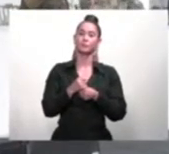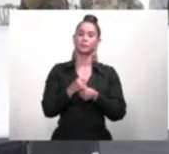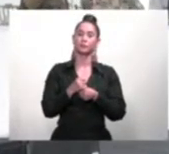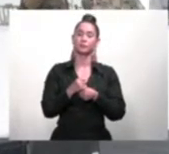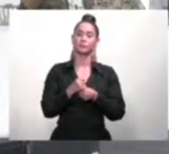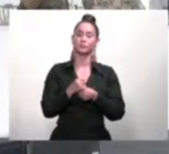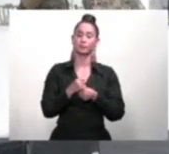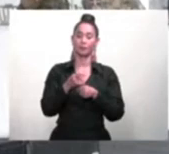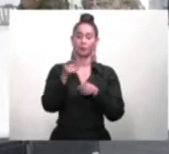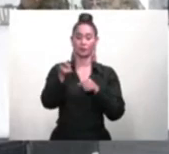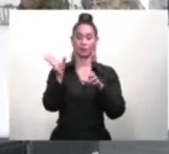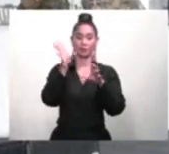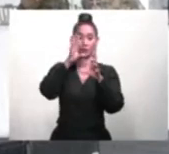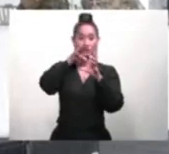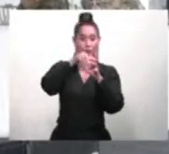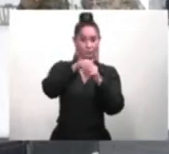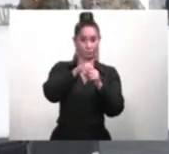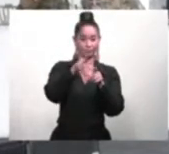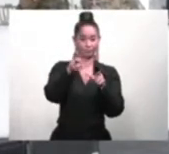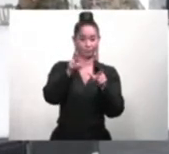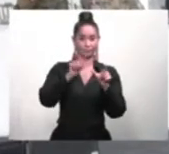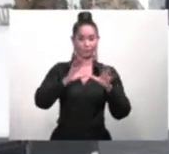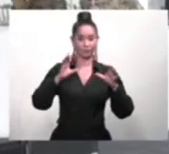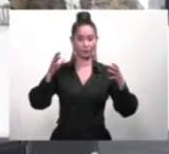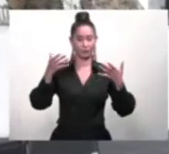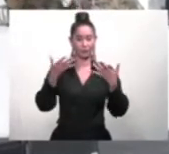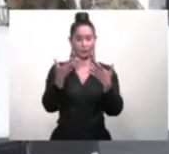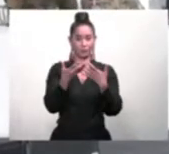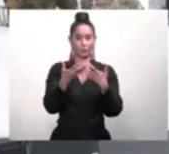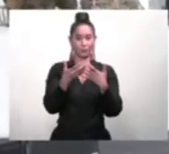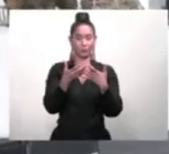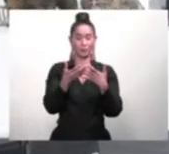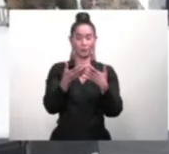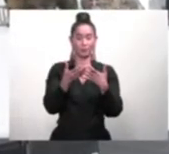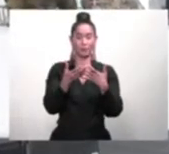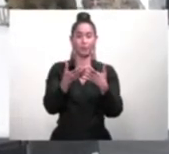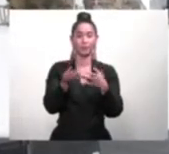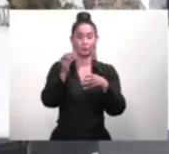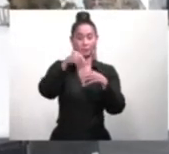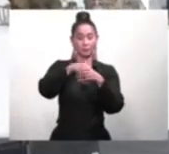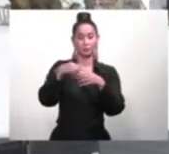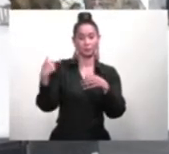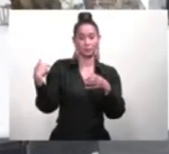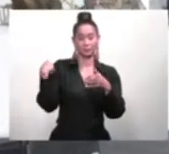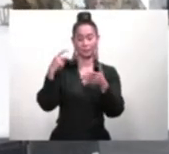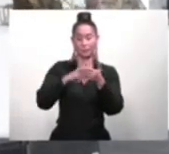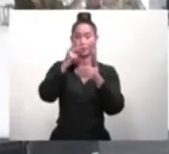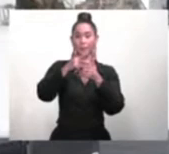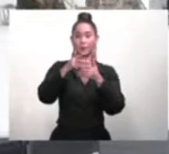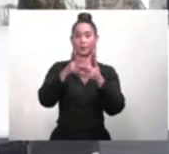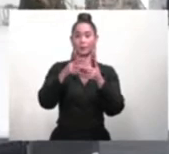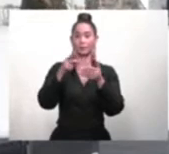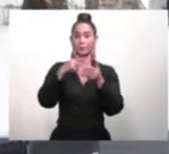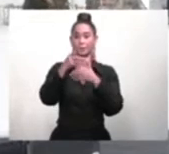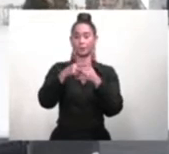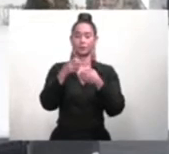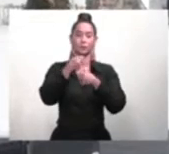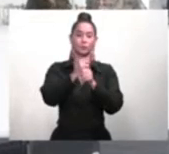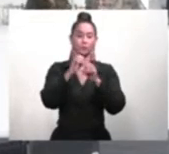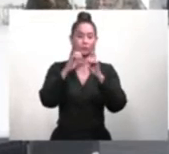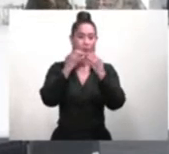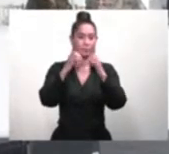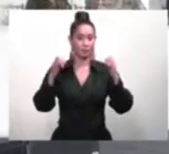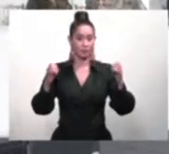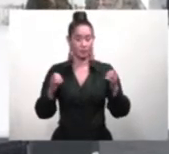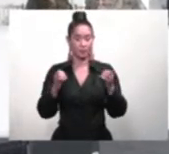y forma parte, señoras y señores, este plan de vacunación gestionado por el Comité de Emergencia y